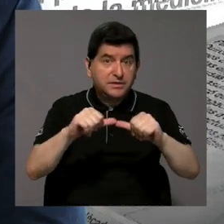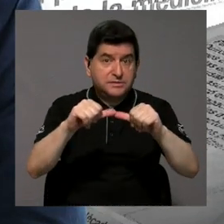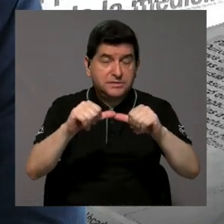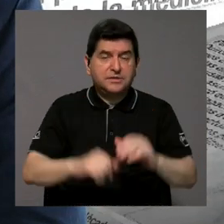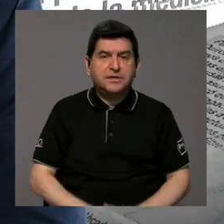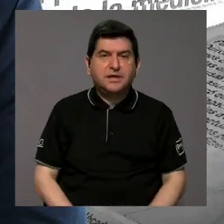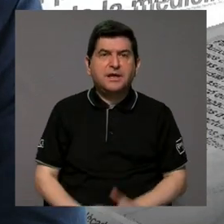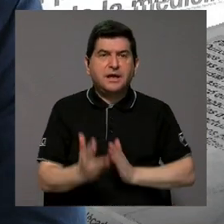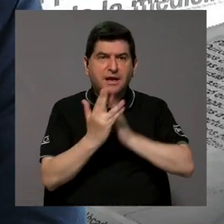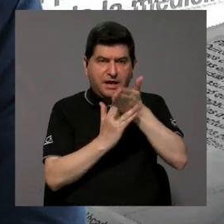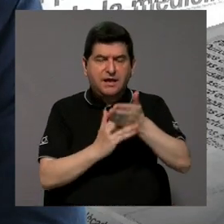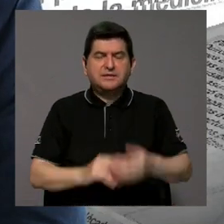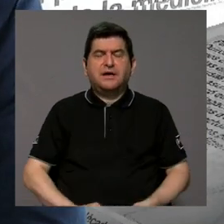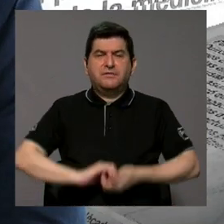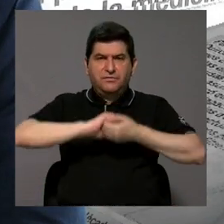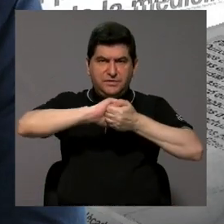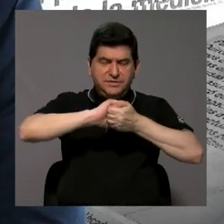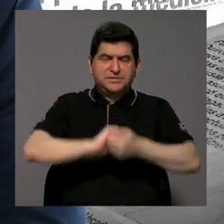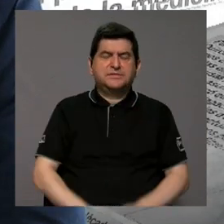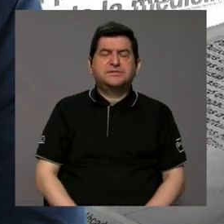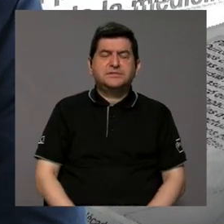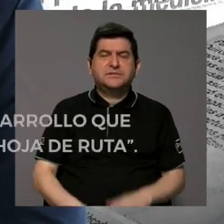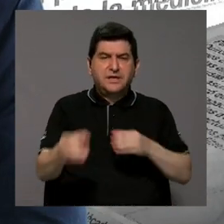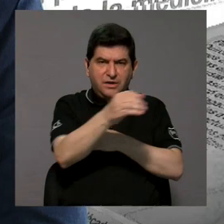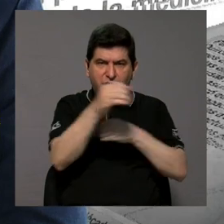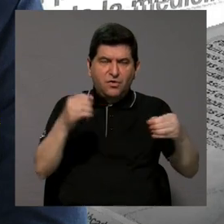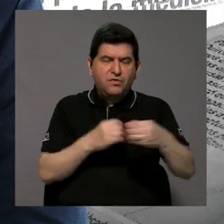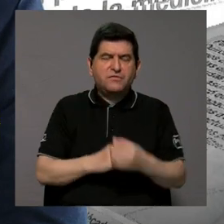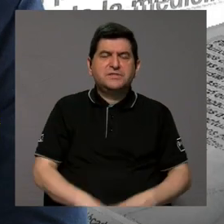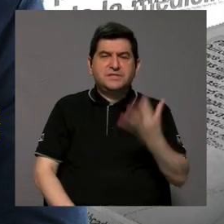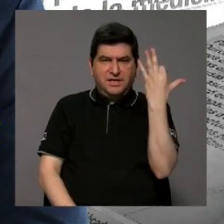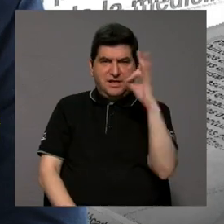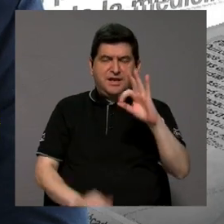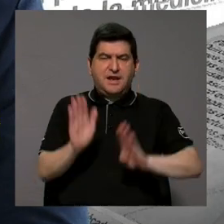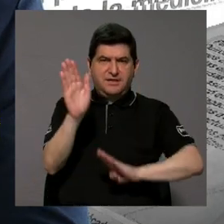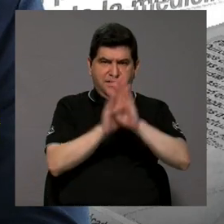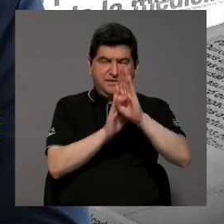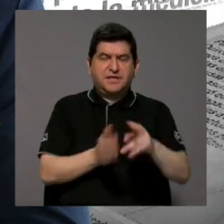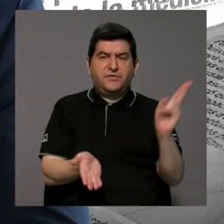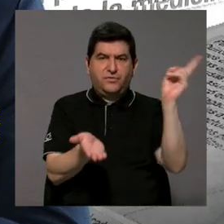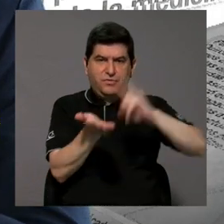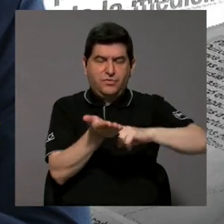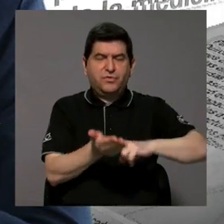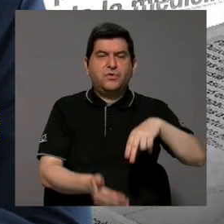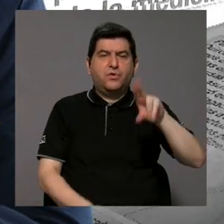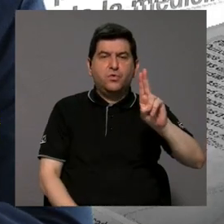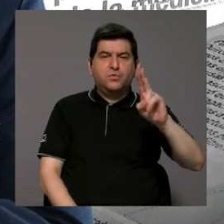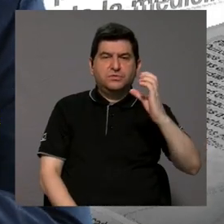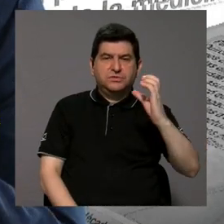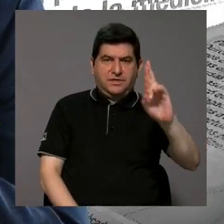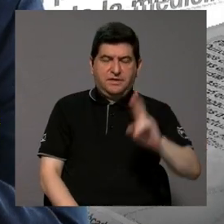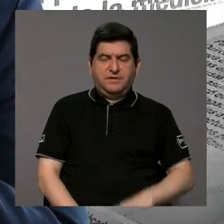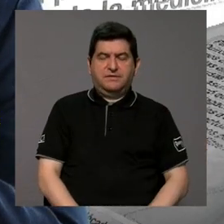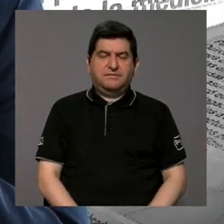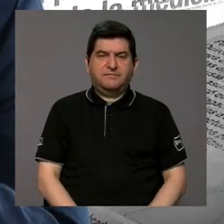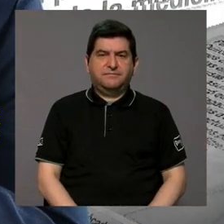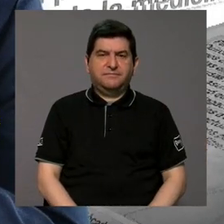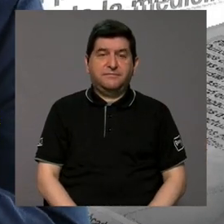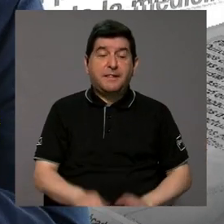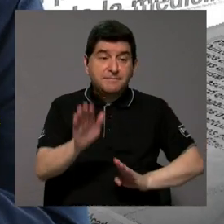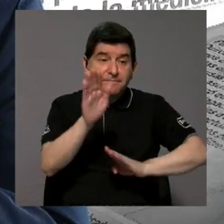fue a través de una colaboración de la Agencia Francesa de Desarrollo, que contrató a la Universidad de Costa Rica para que